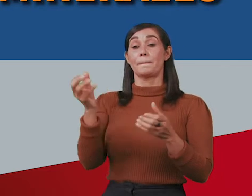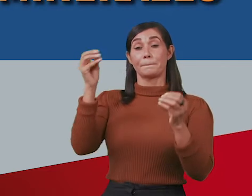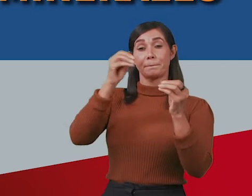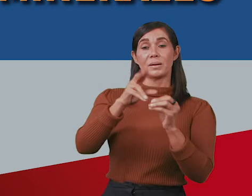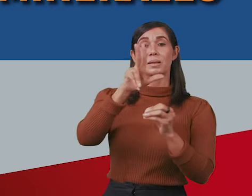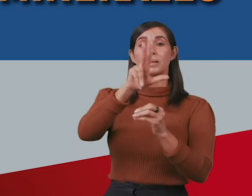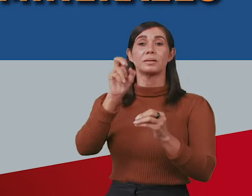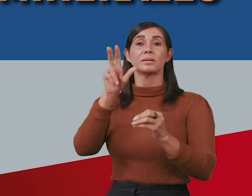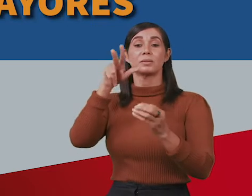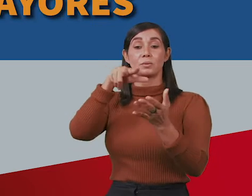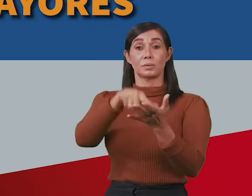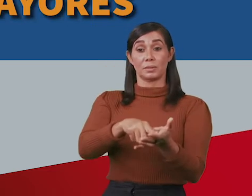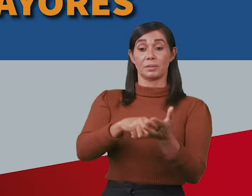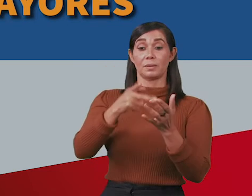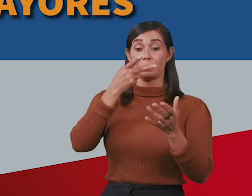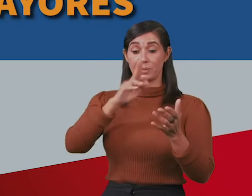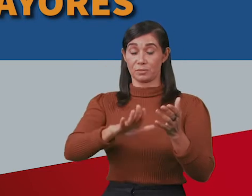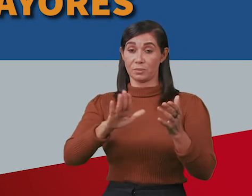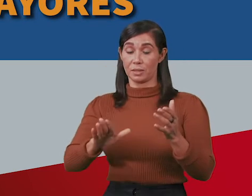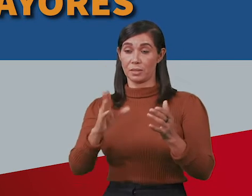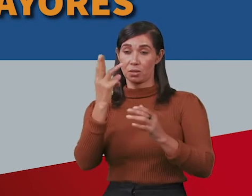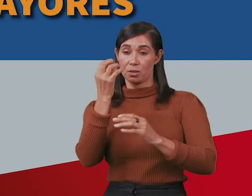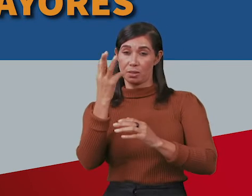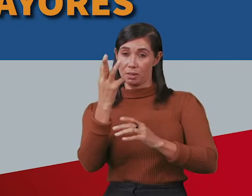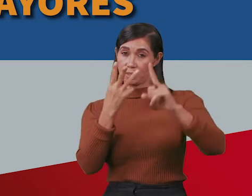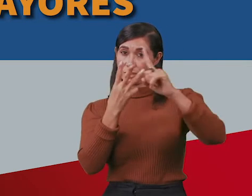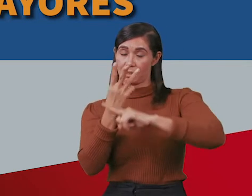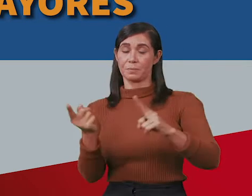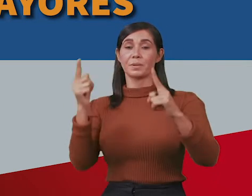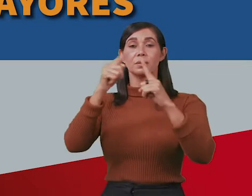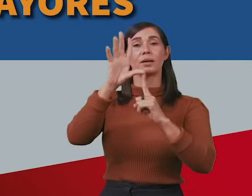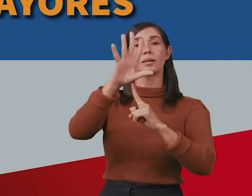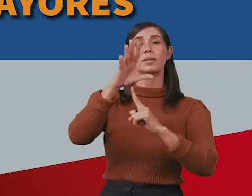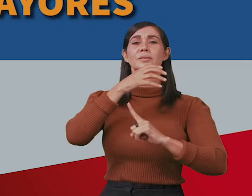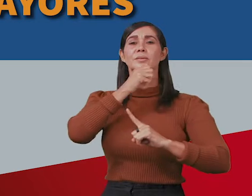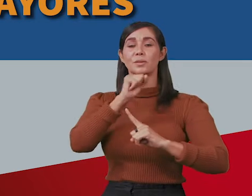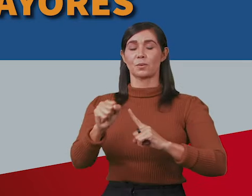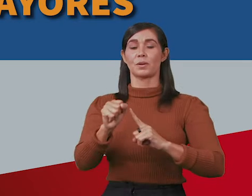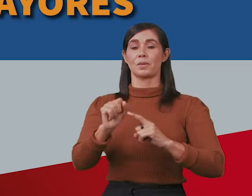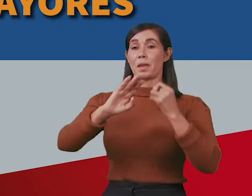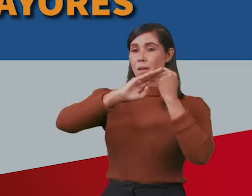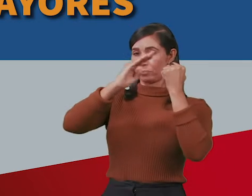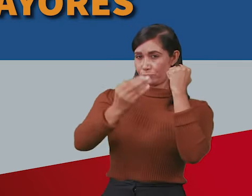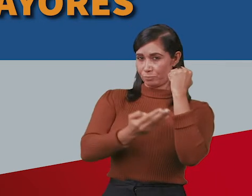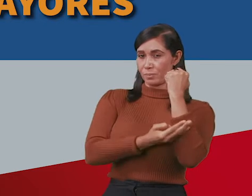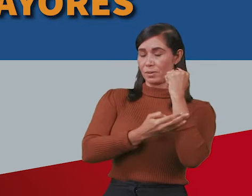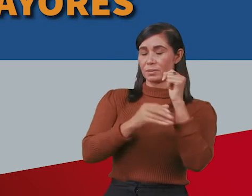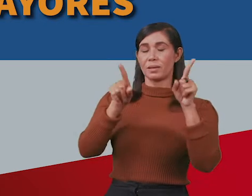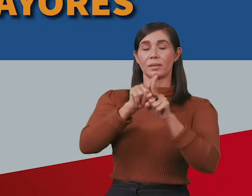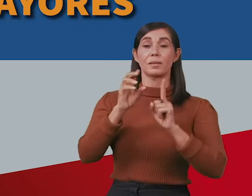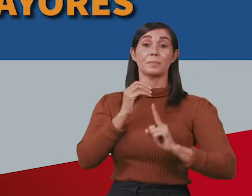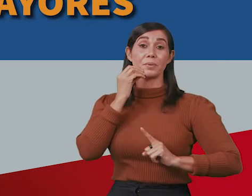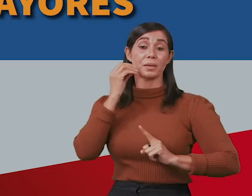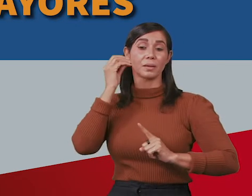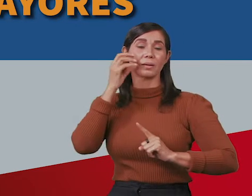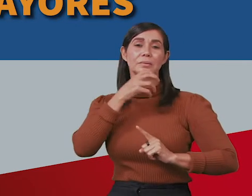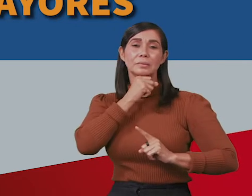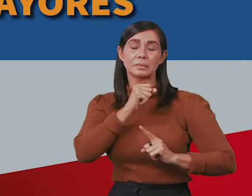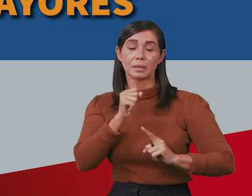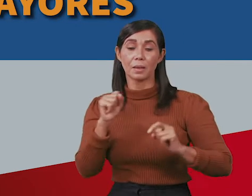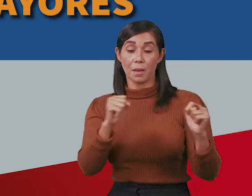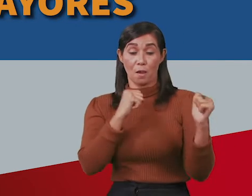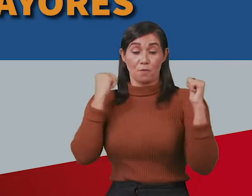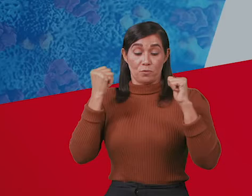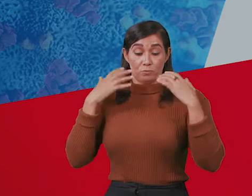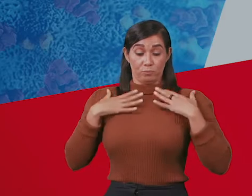vitaminas y minerales a más de 130.000 niños y niñas de 6 meses a 5 años de edad, embarazadas y